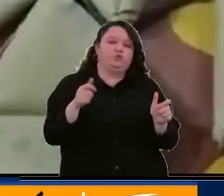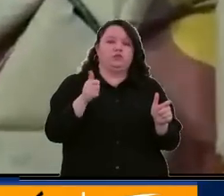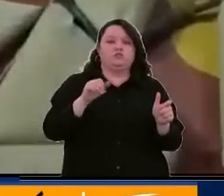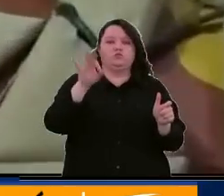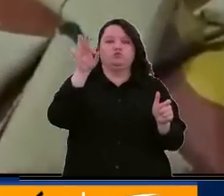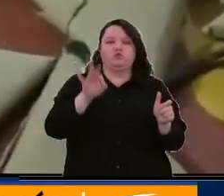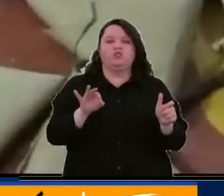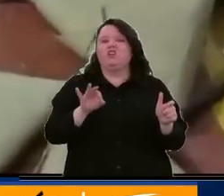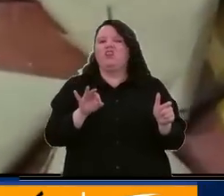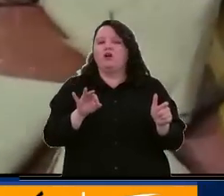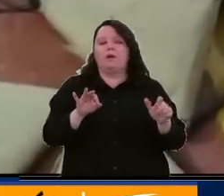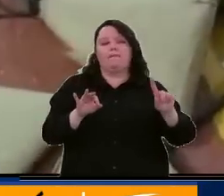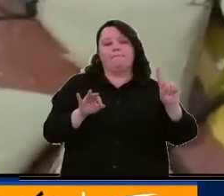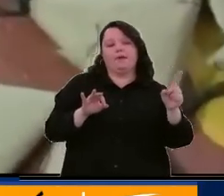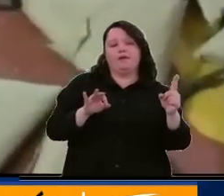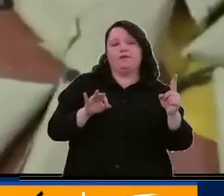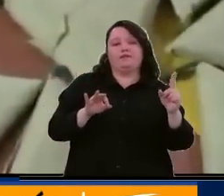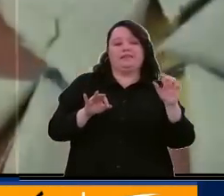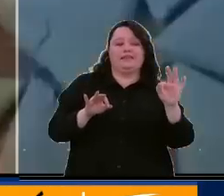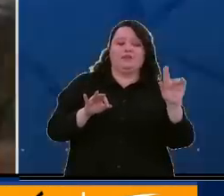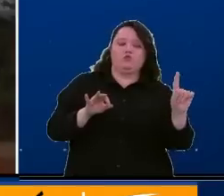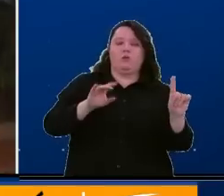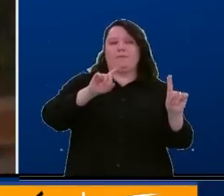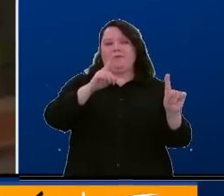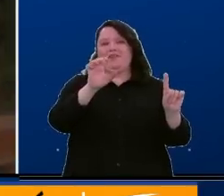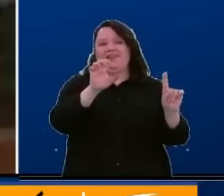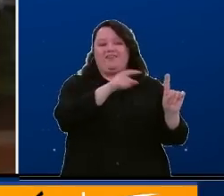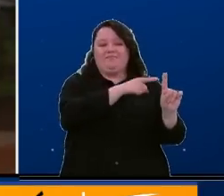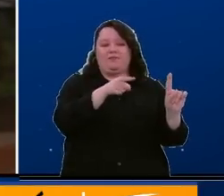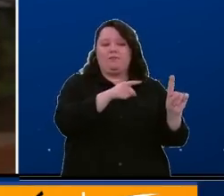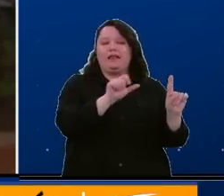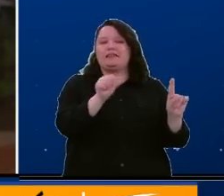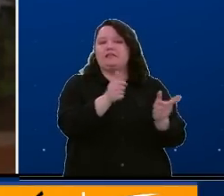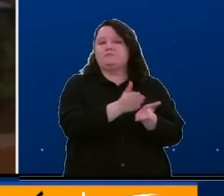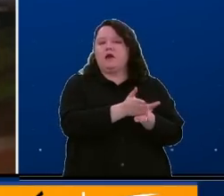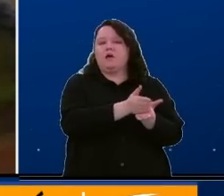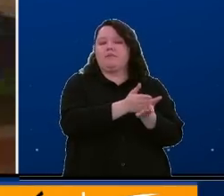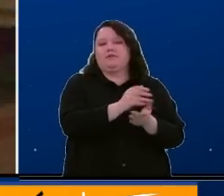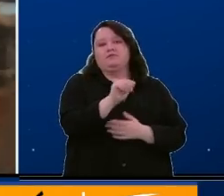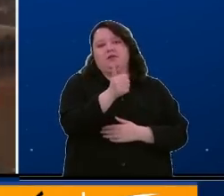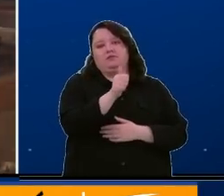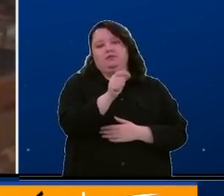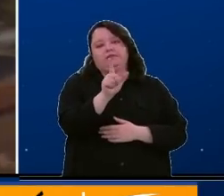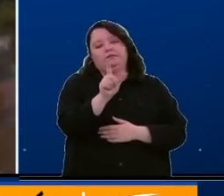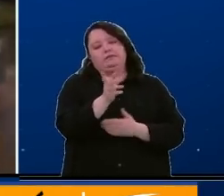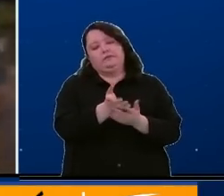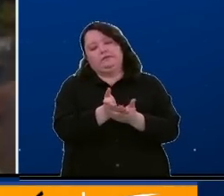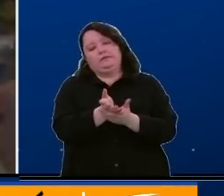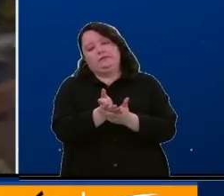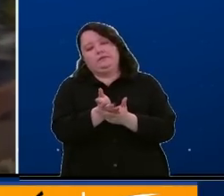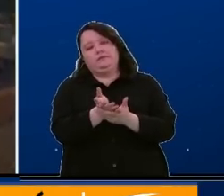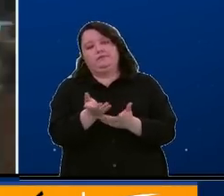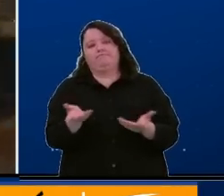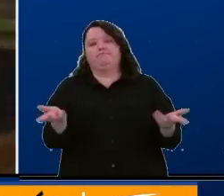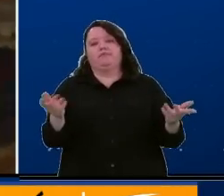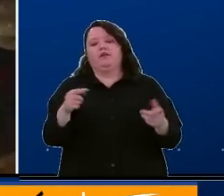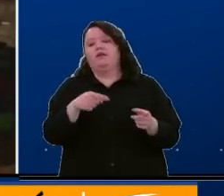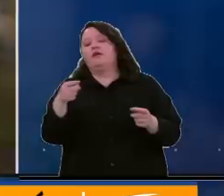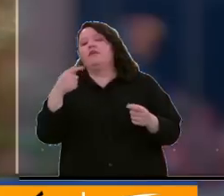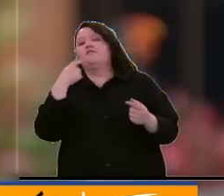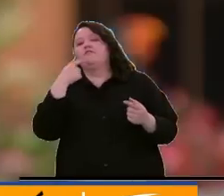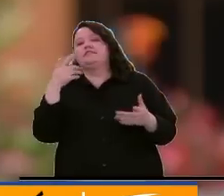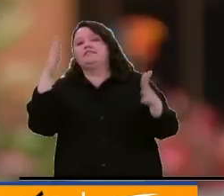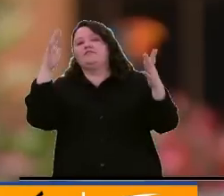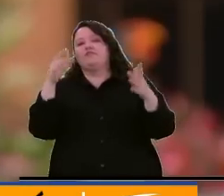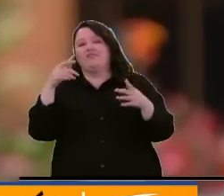Entre el primero y el primero fueron alrededor de 10 casos los que se presentaron. Ahí la recomendación igual es, nos queda el puente de Reyes, tenemos